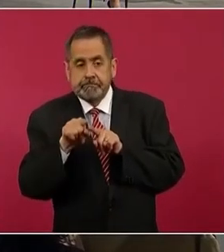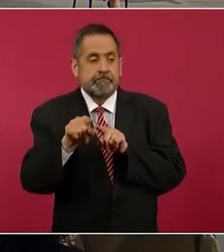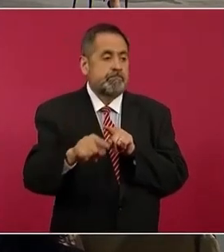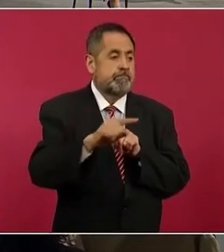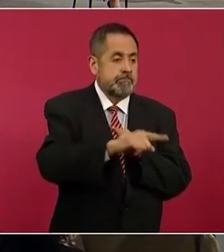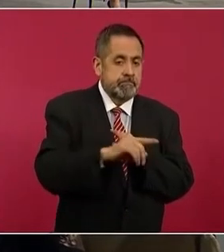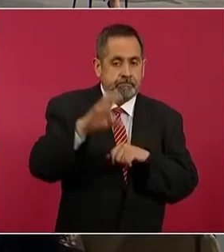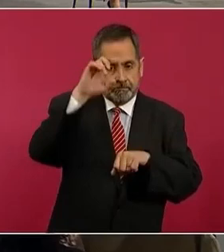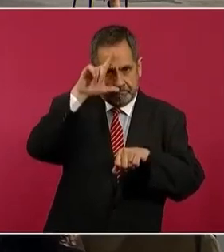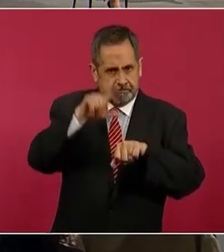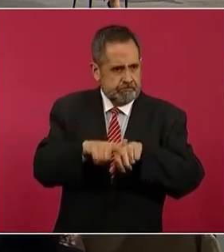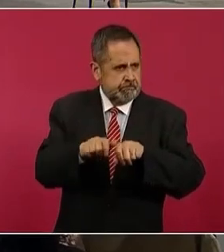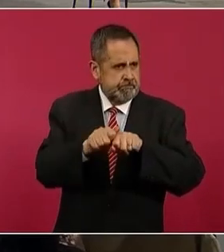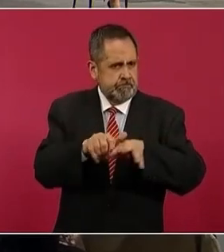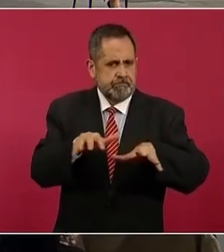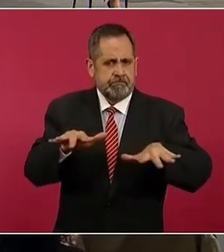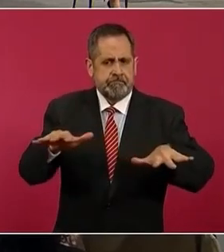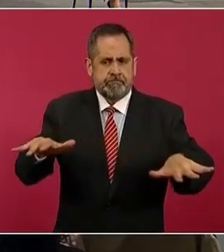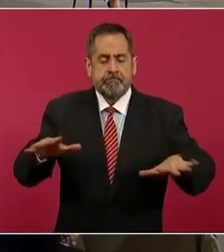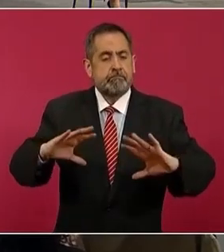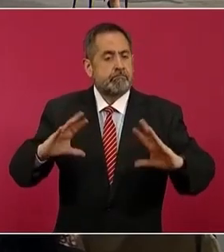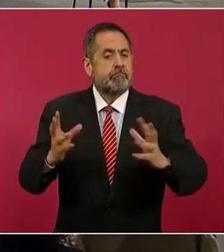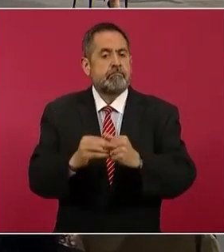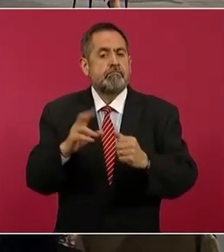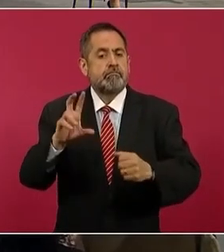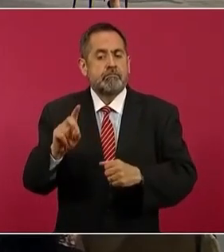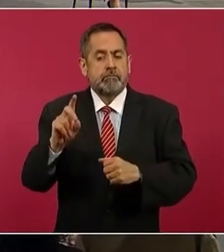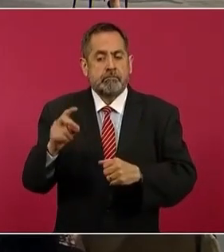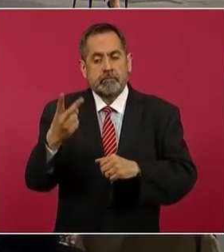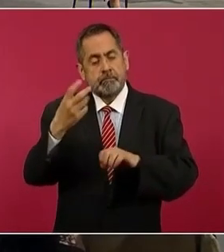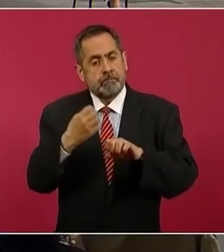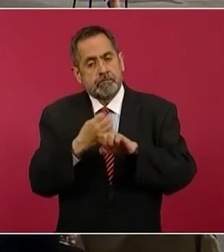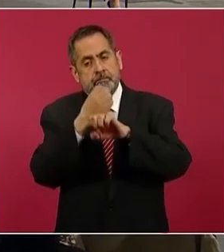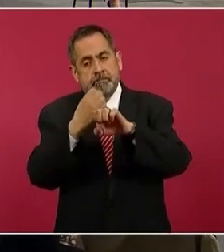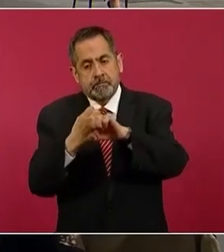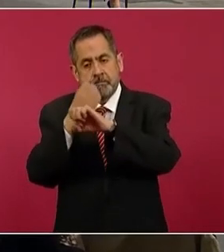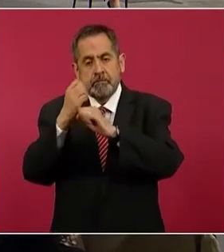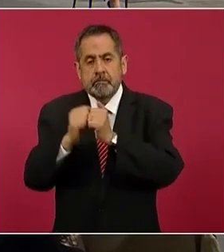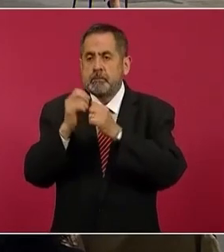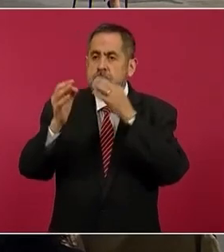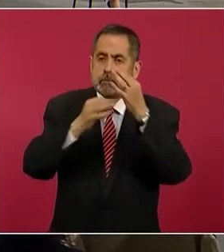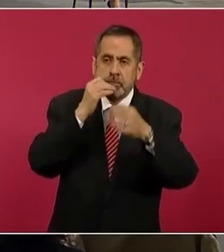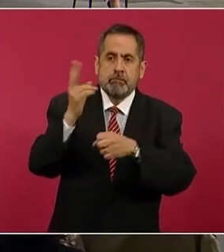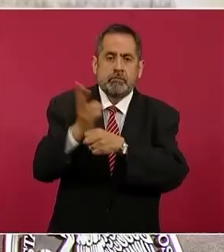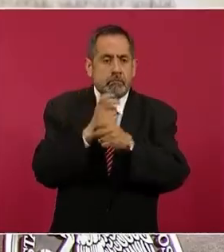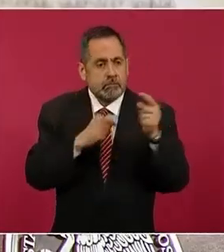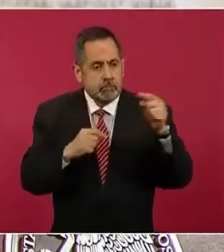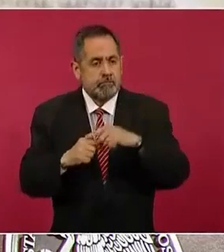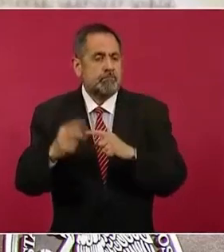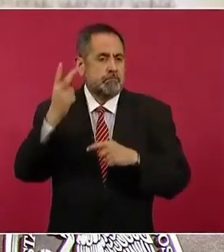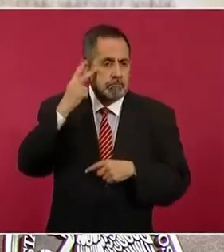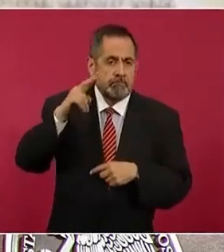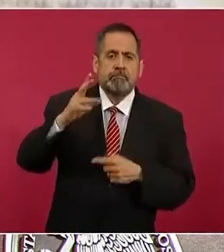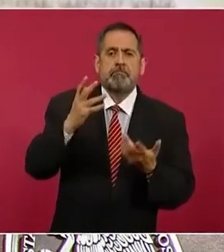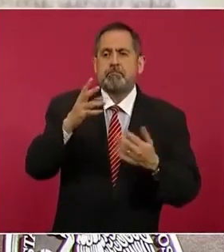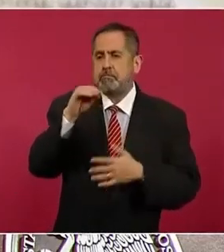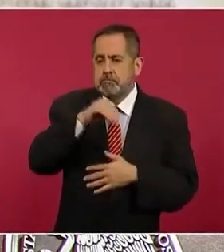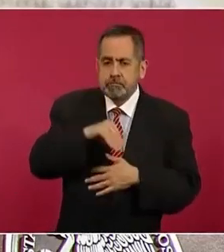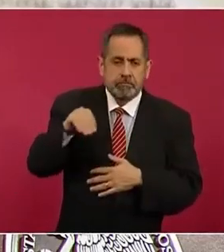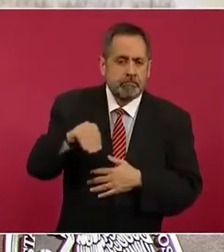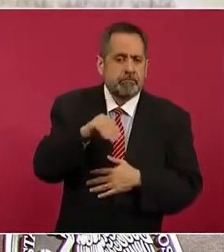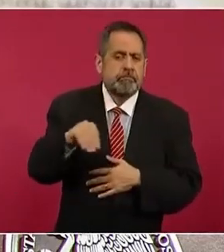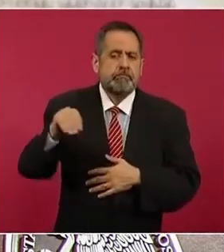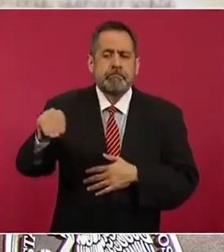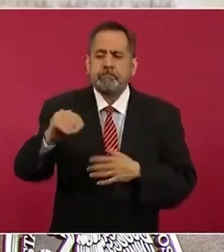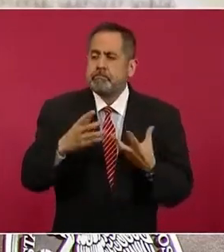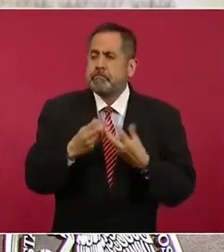detonan actividad cultural en los 32 estados a través de convocatorias, circuitos, giras y hay un número